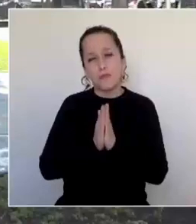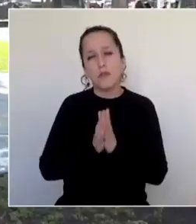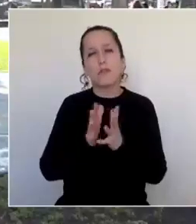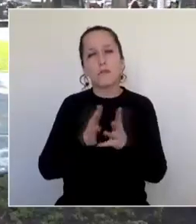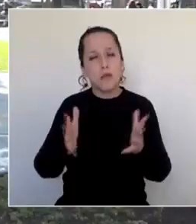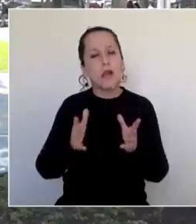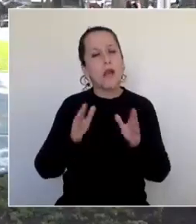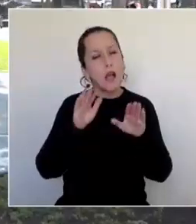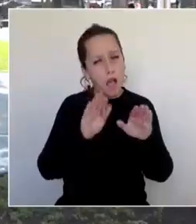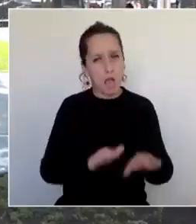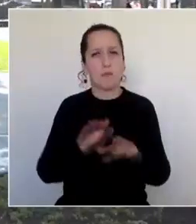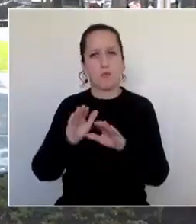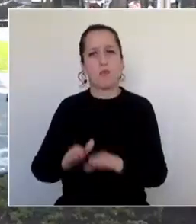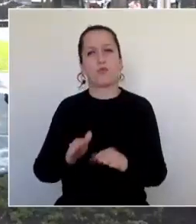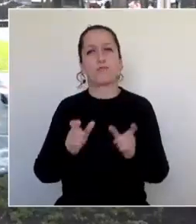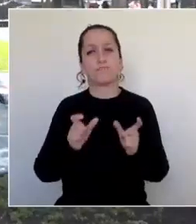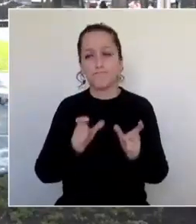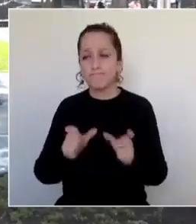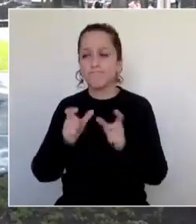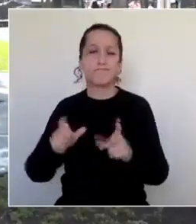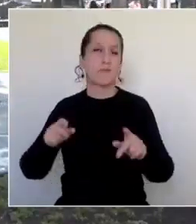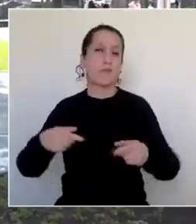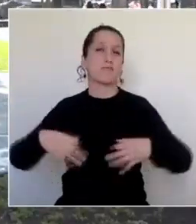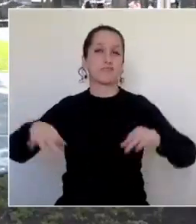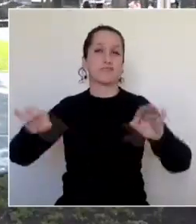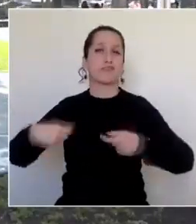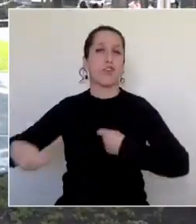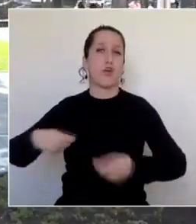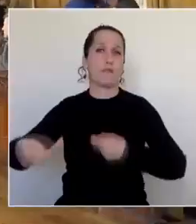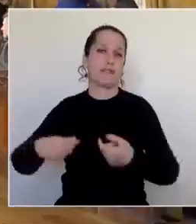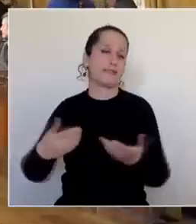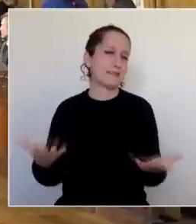mayor apoyo en el resguardo del comercio ilegal.